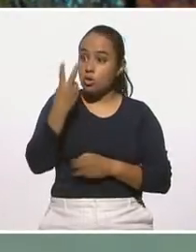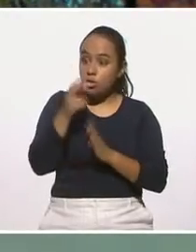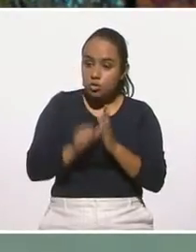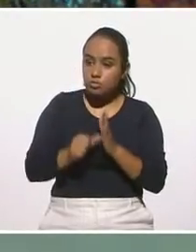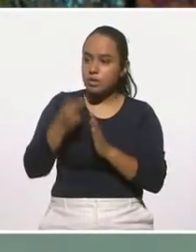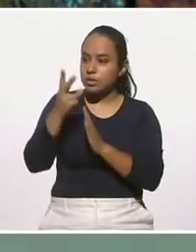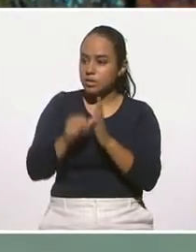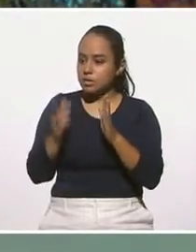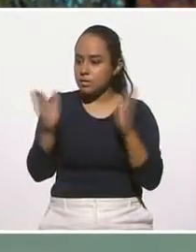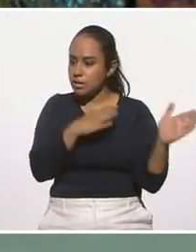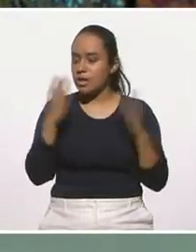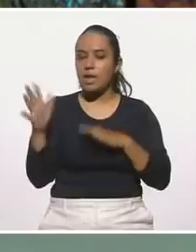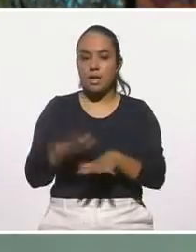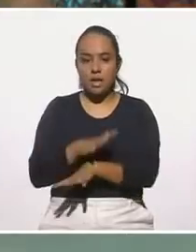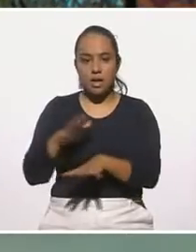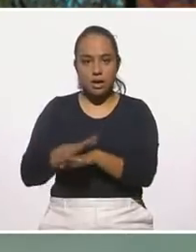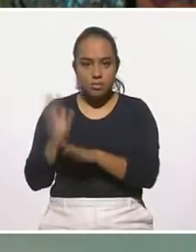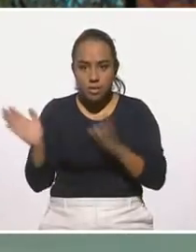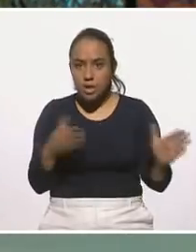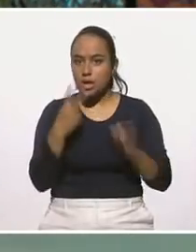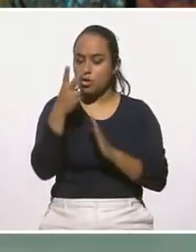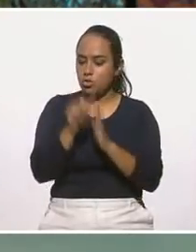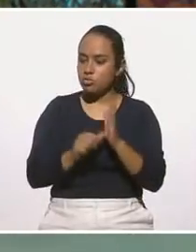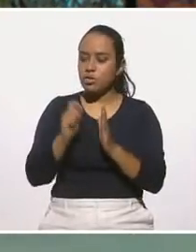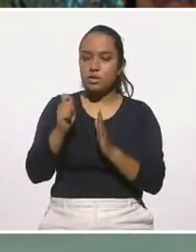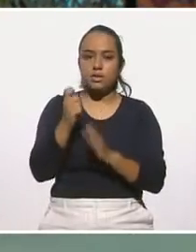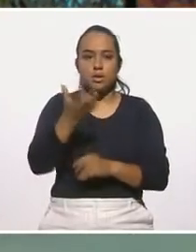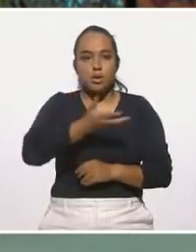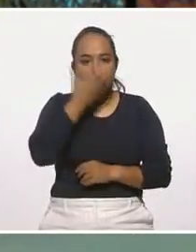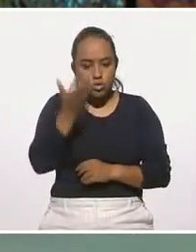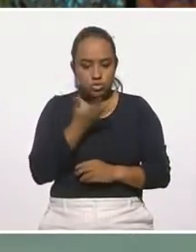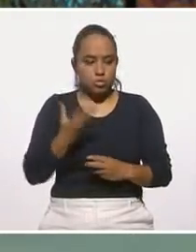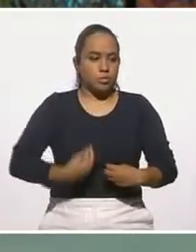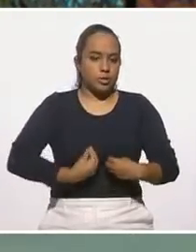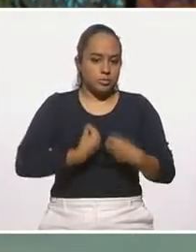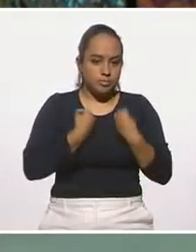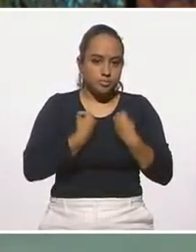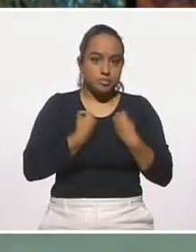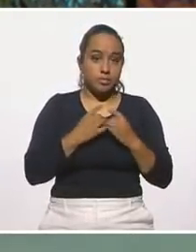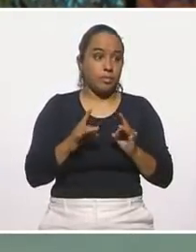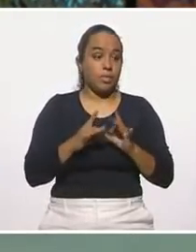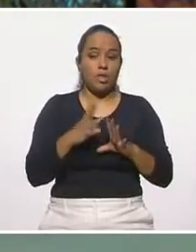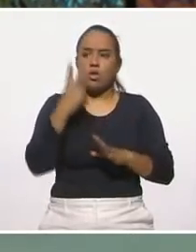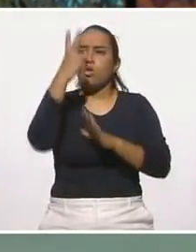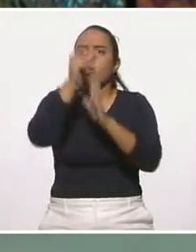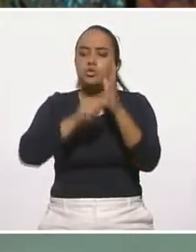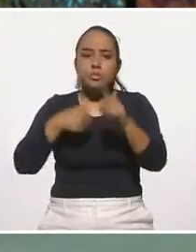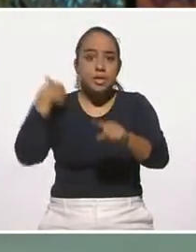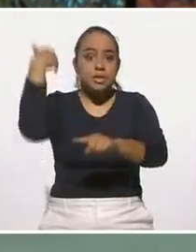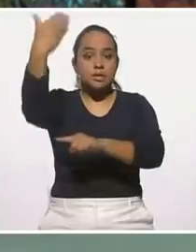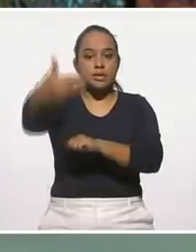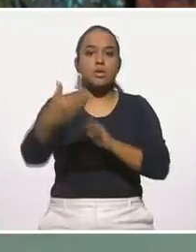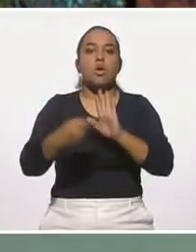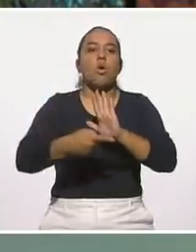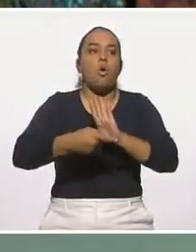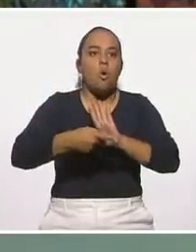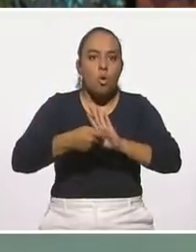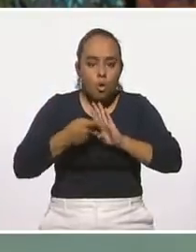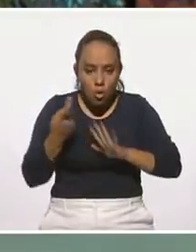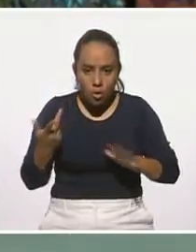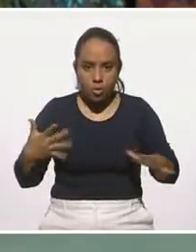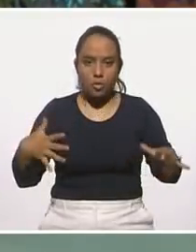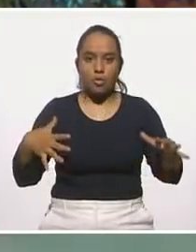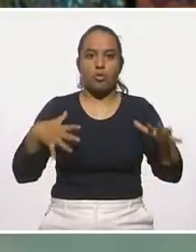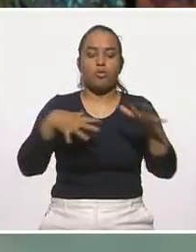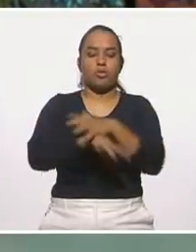transformando, ¿no? Estamos transformando nuestros hábitos, nuestra vida, y de repente en otros dos meses tienes que volver a ver